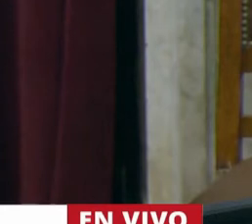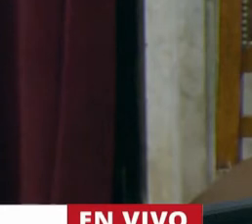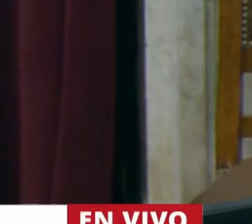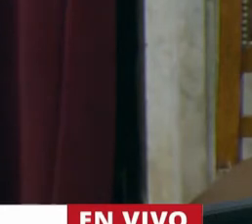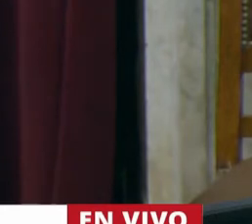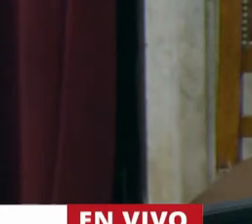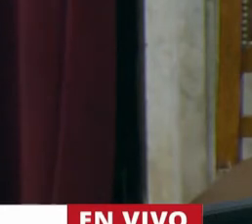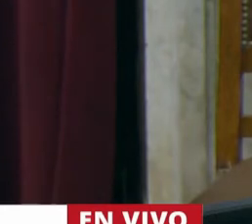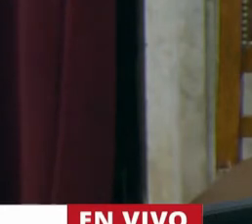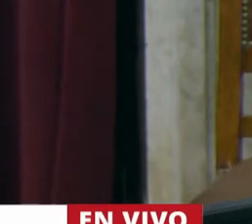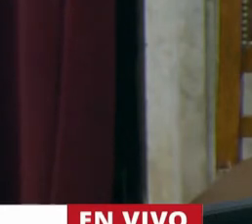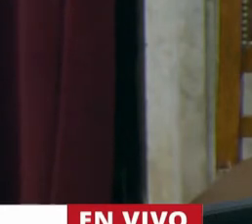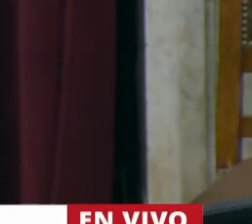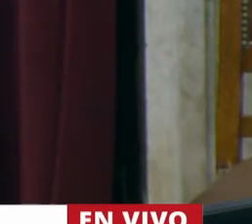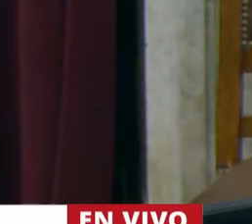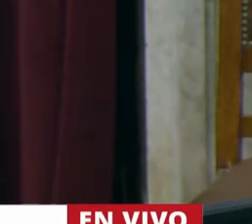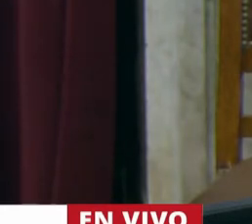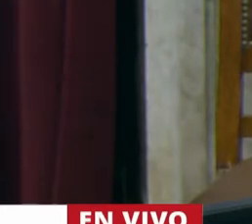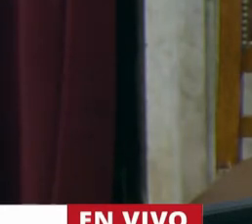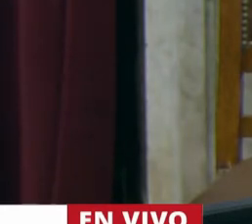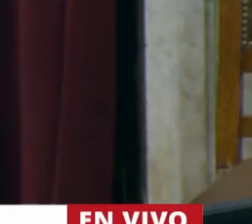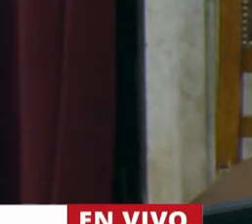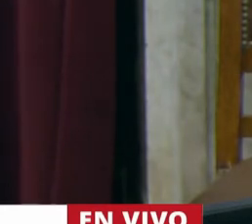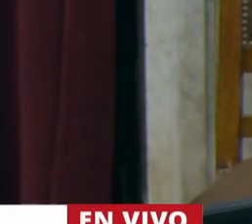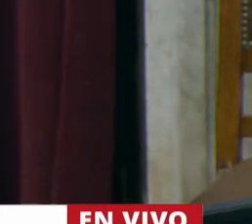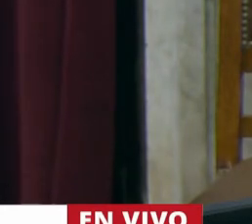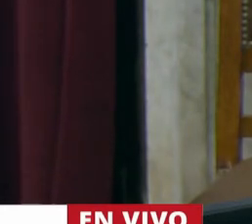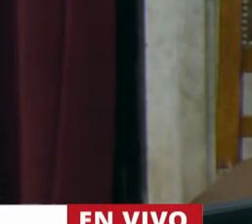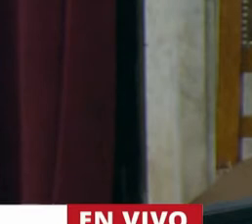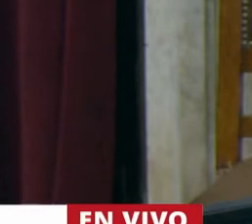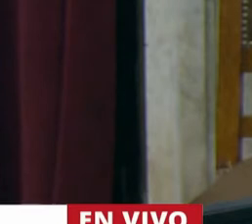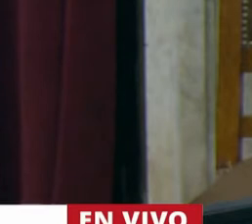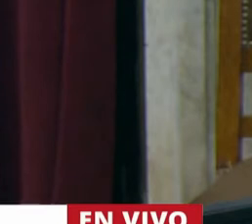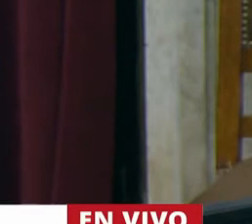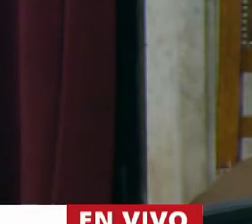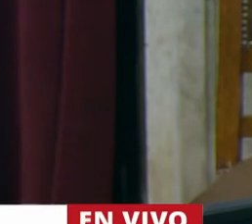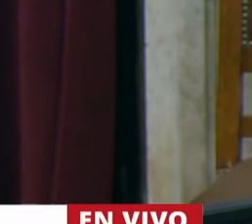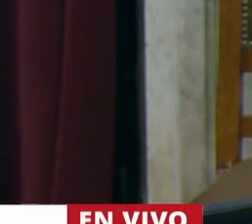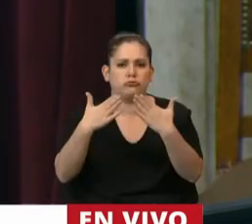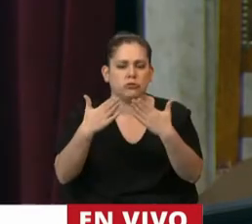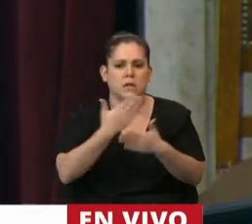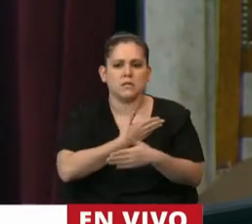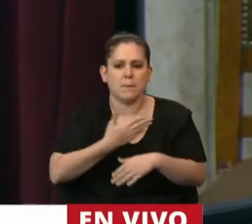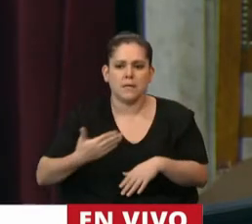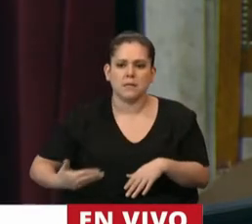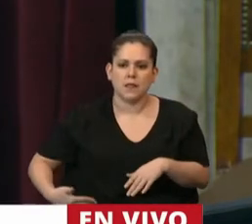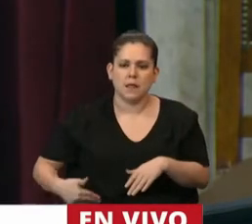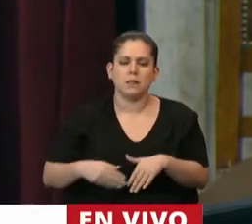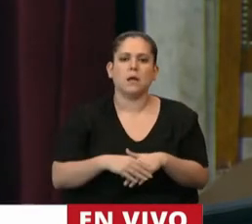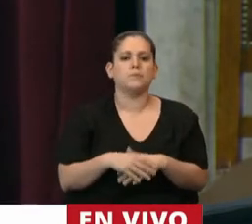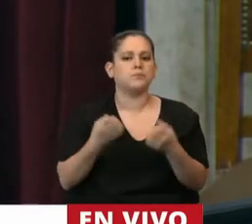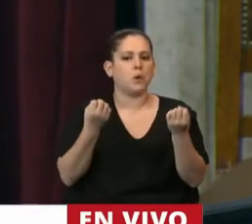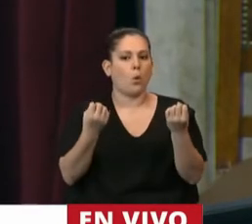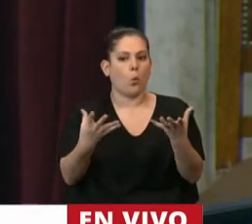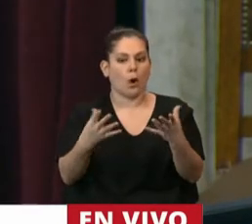presidente, ¿se me escucha? Adelante, diputado. Muchas gracias, presidente. Bueno,